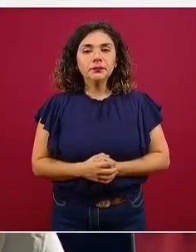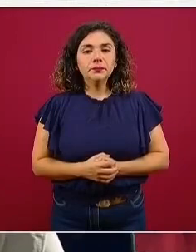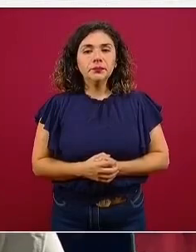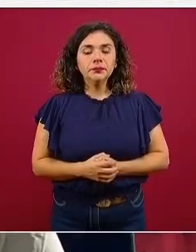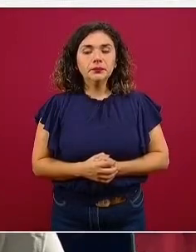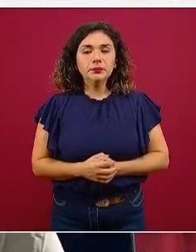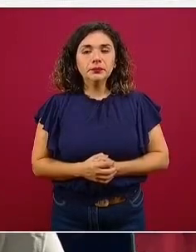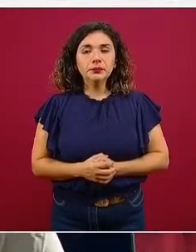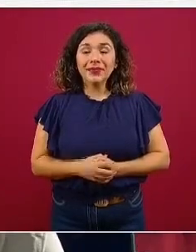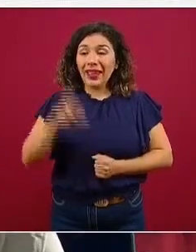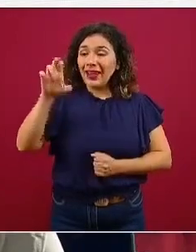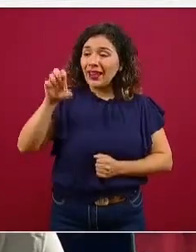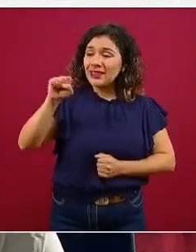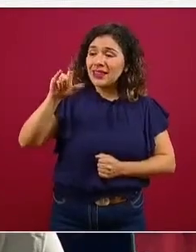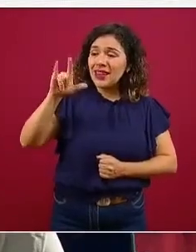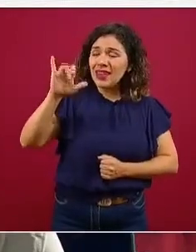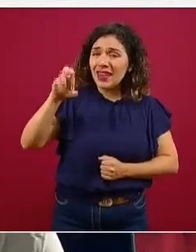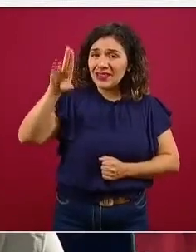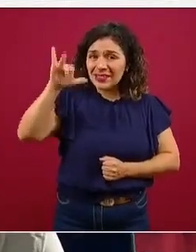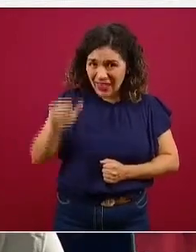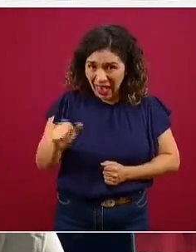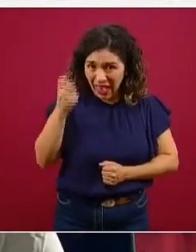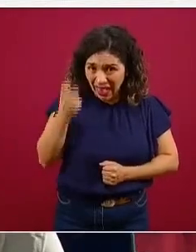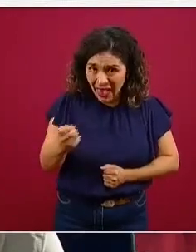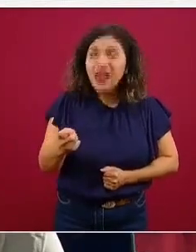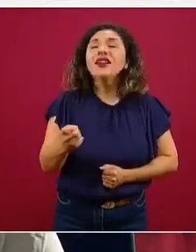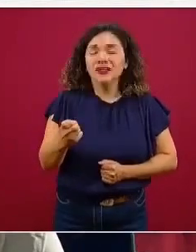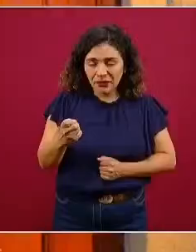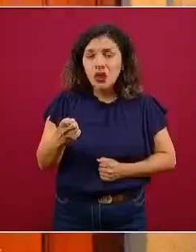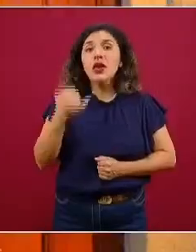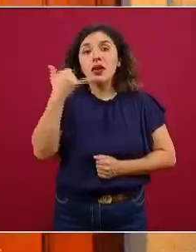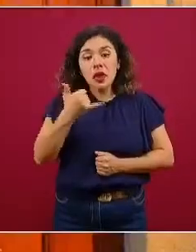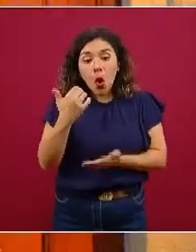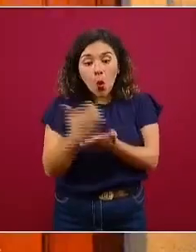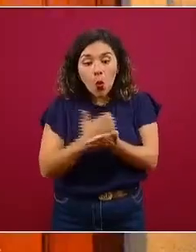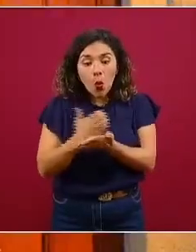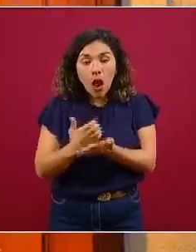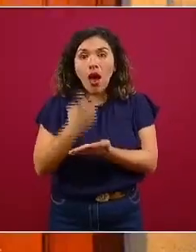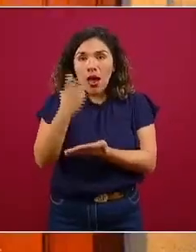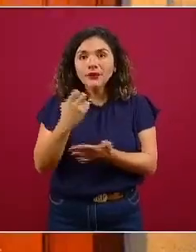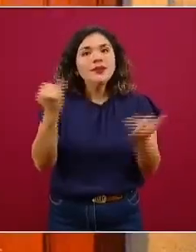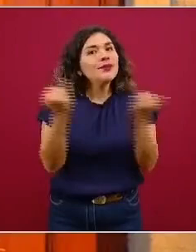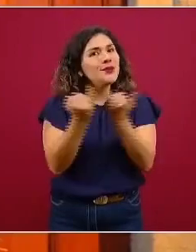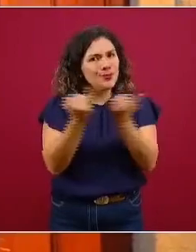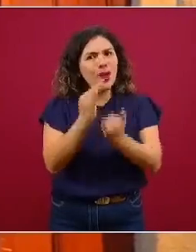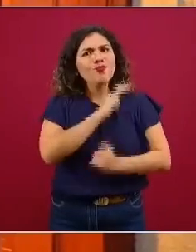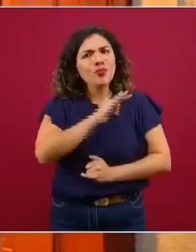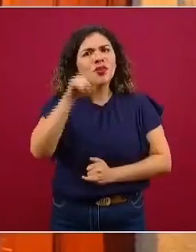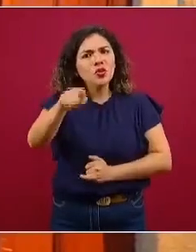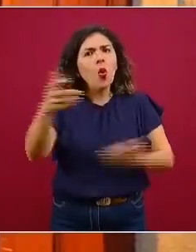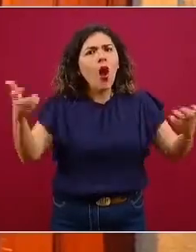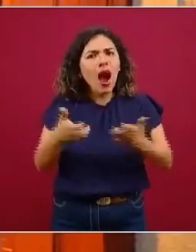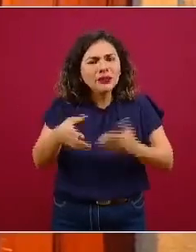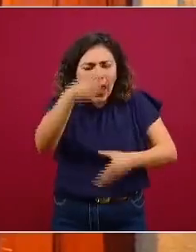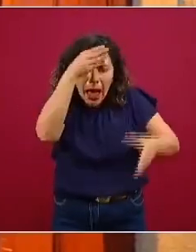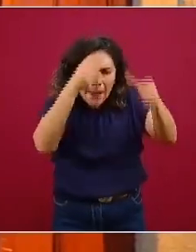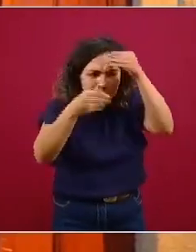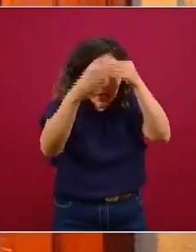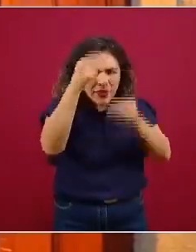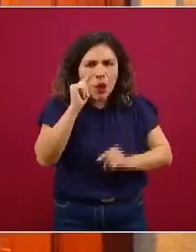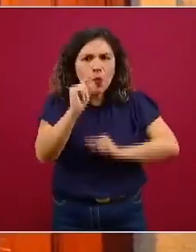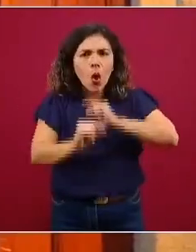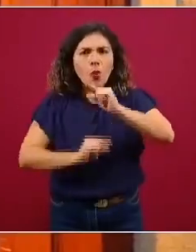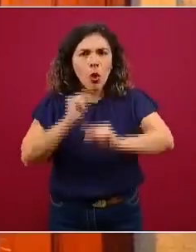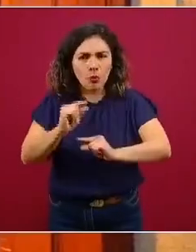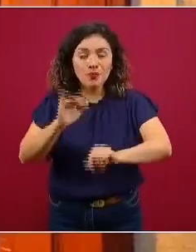La resiliencia y la recuperación es algo que también es un proceso dinámico que también se puede ir construyendo. Y